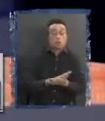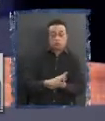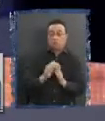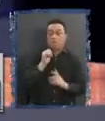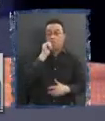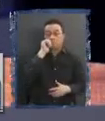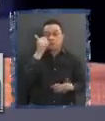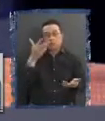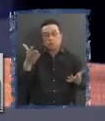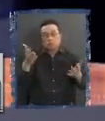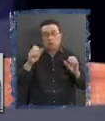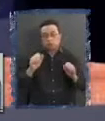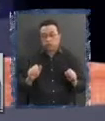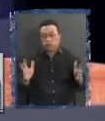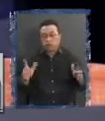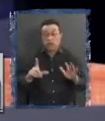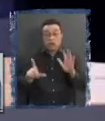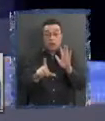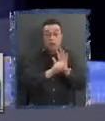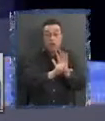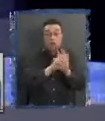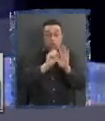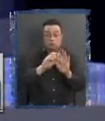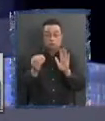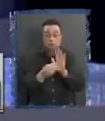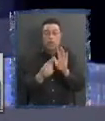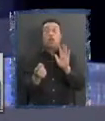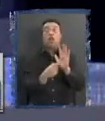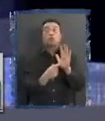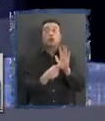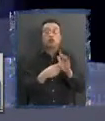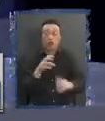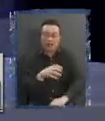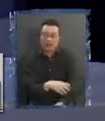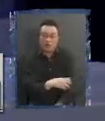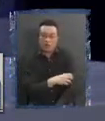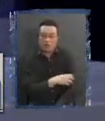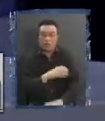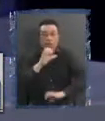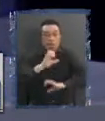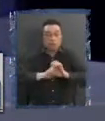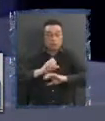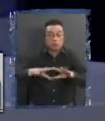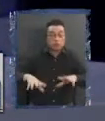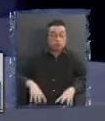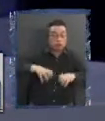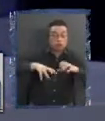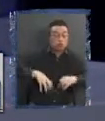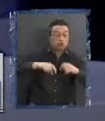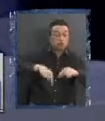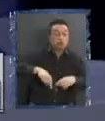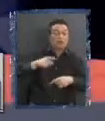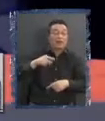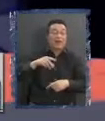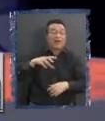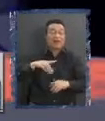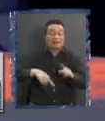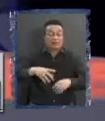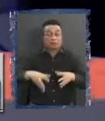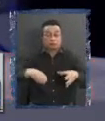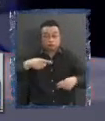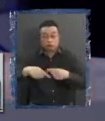en virtud de una ley, se pueda crear algún tributo regional, por ejemplo, para empresas extractoras que están en una región, me parece que es algo que es sensato.